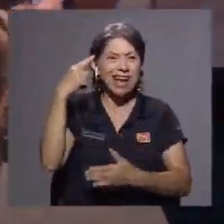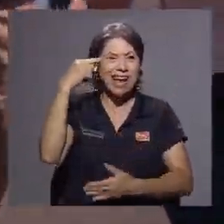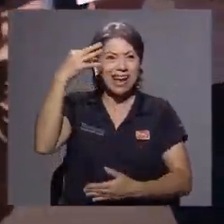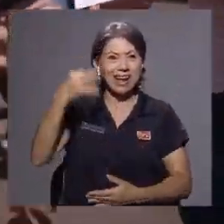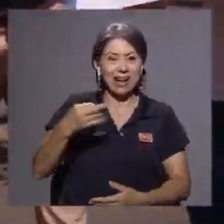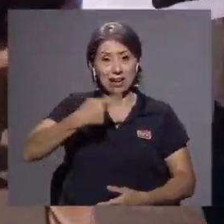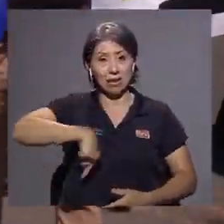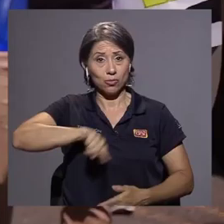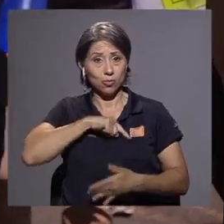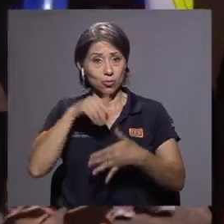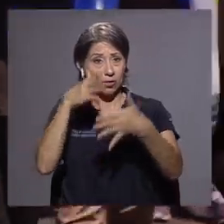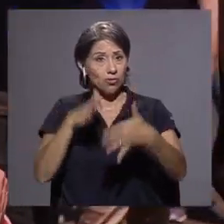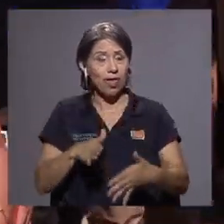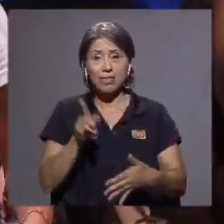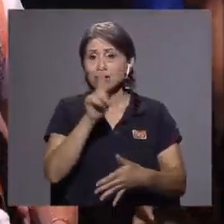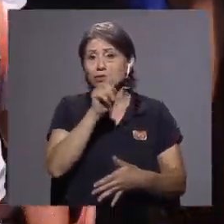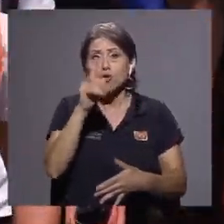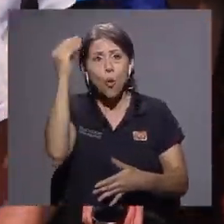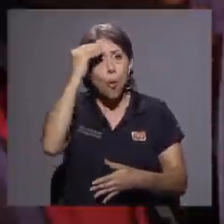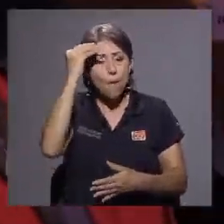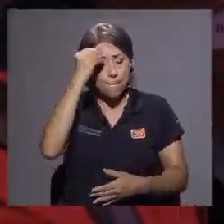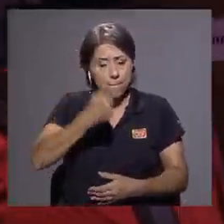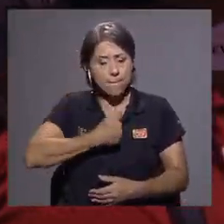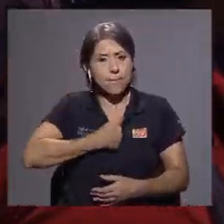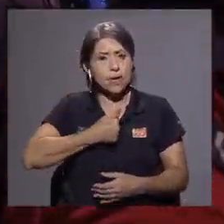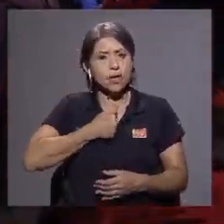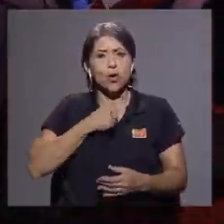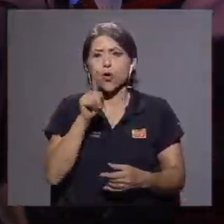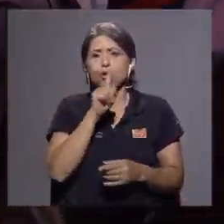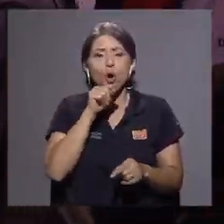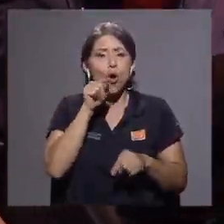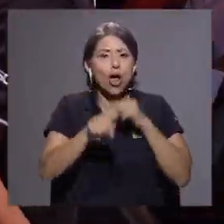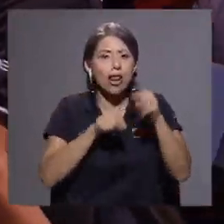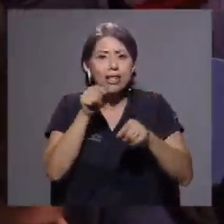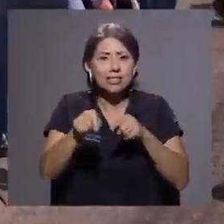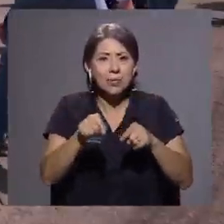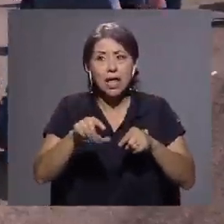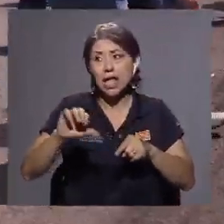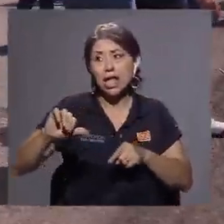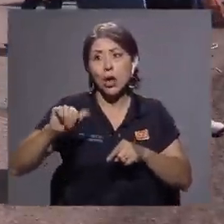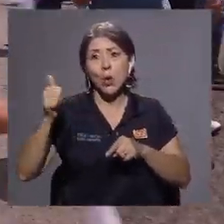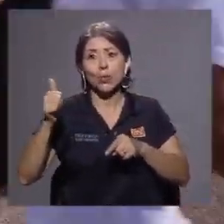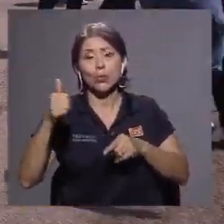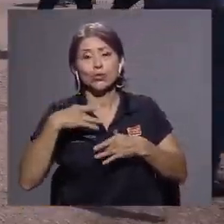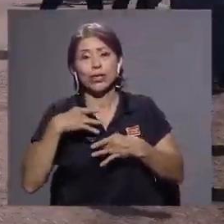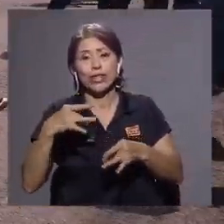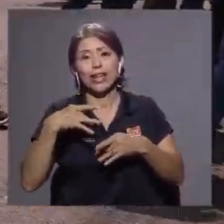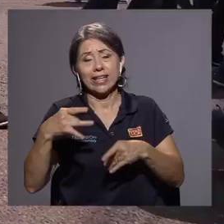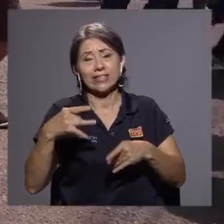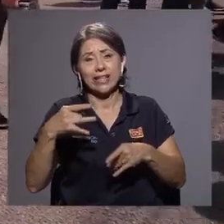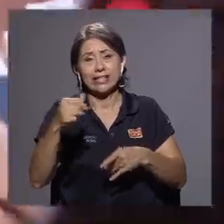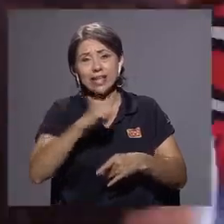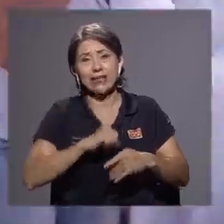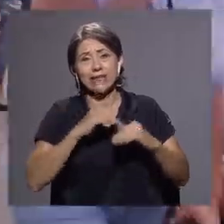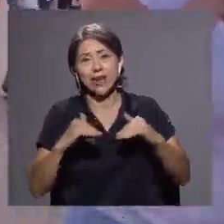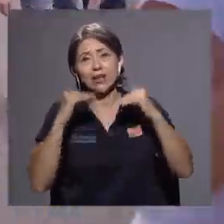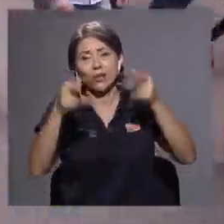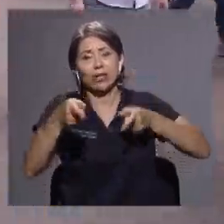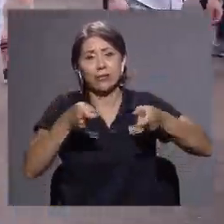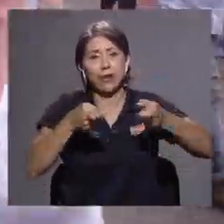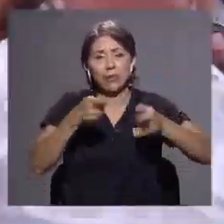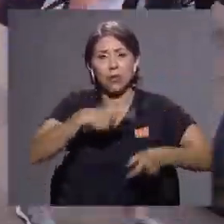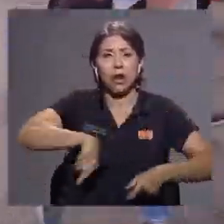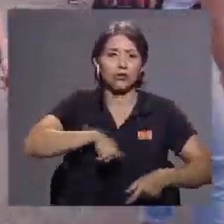somos capaces de tener una opinión por nosotros y que somos manipulados por los intereses de los rectoras, ¿verdad?